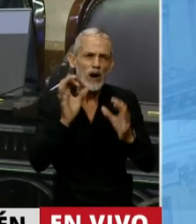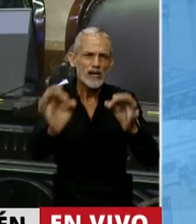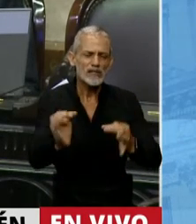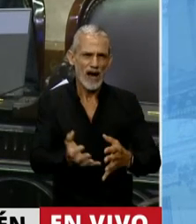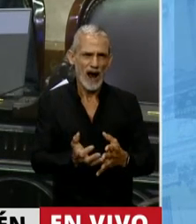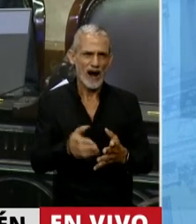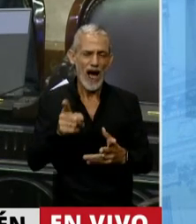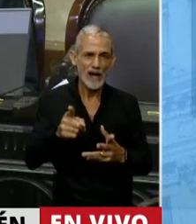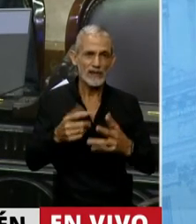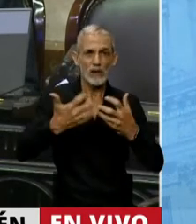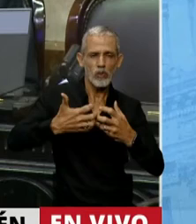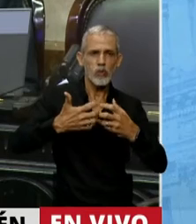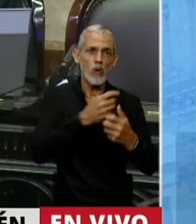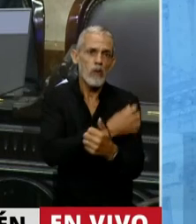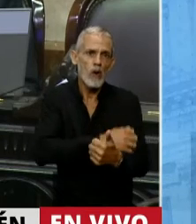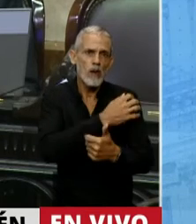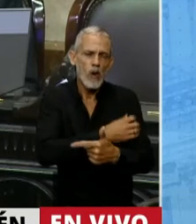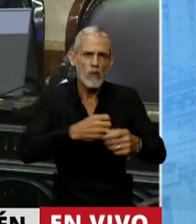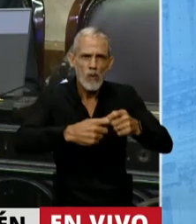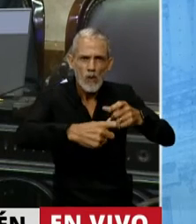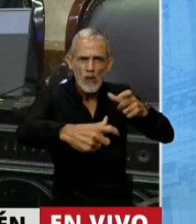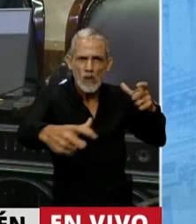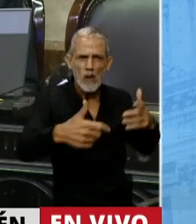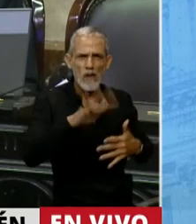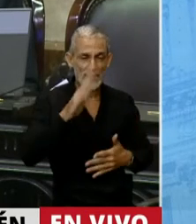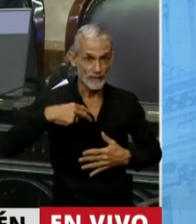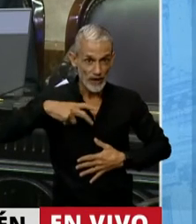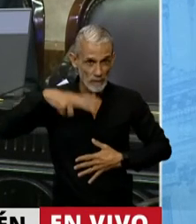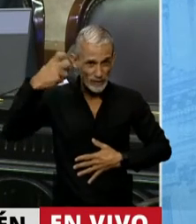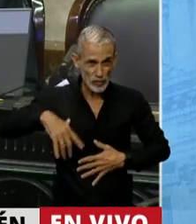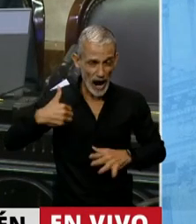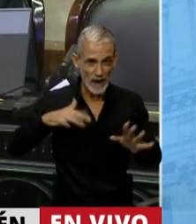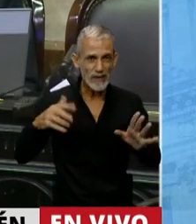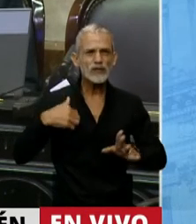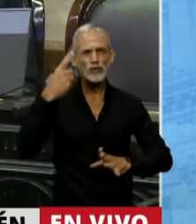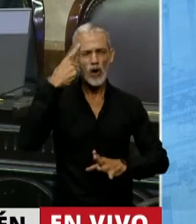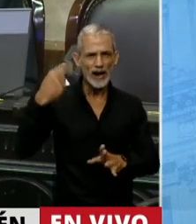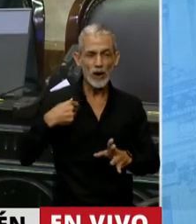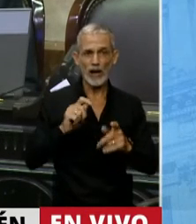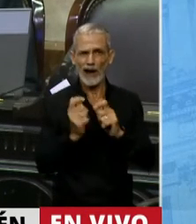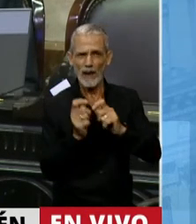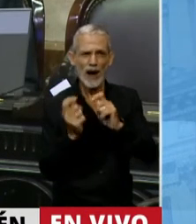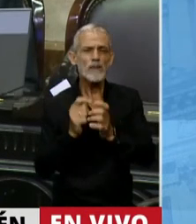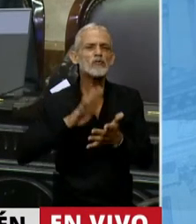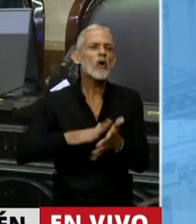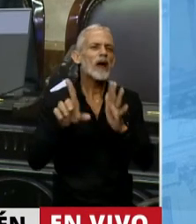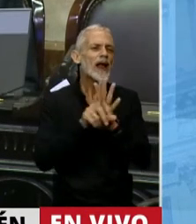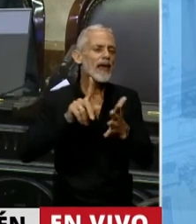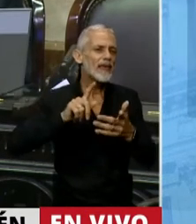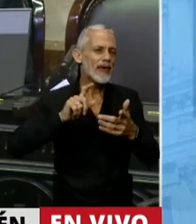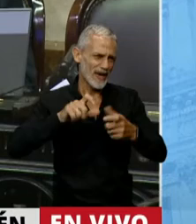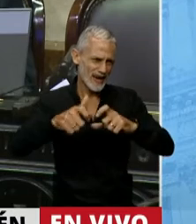una máquina de generar pobreza. Personalmente creo que detrás de los cambios recurrentes sobre la movilidad